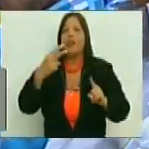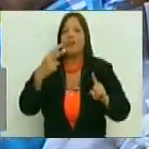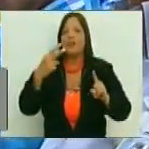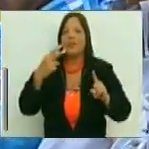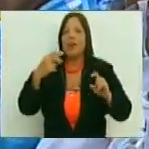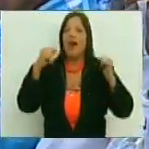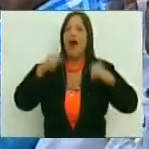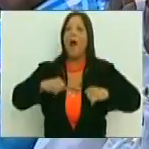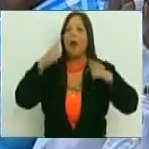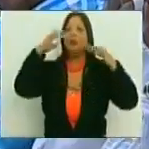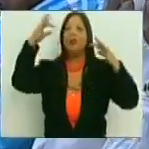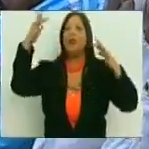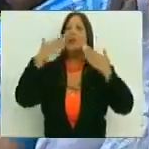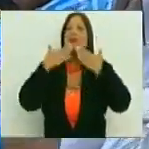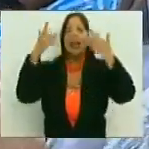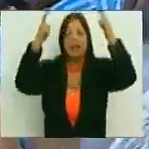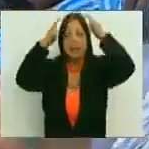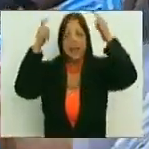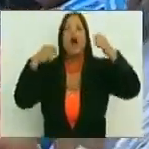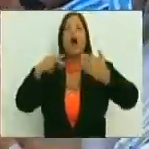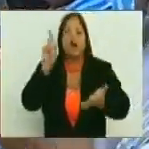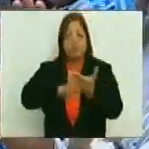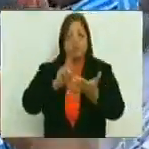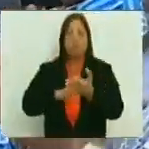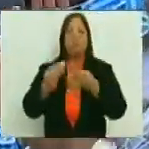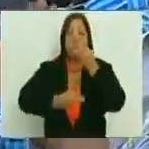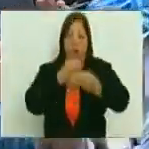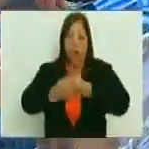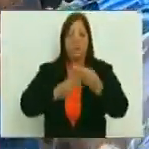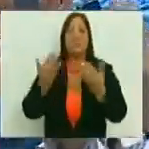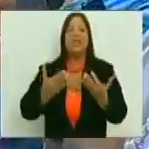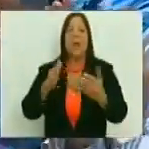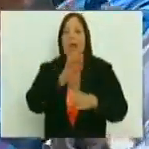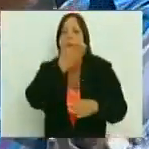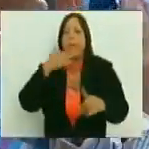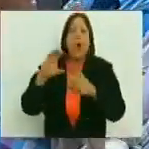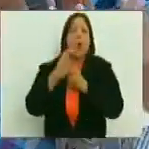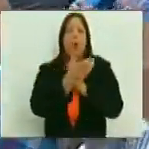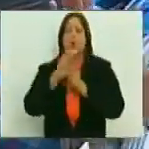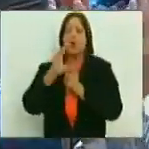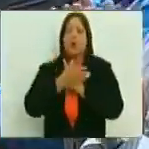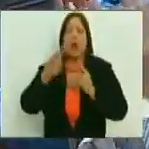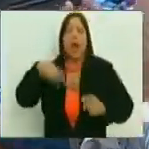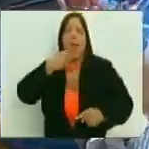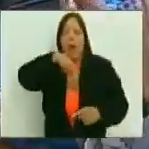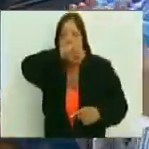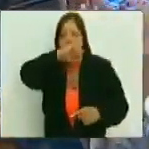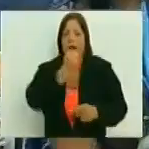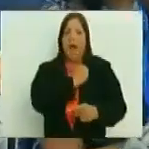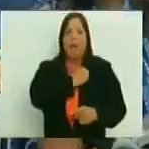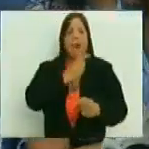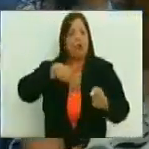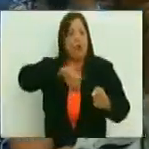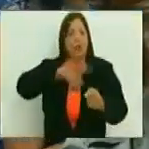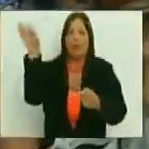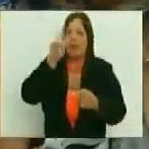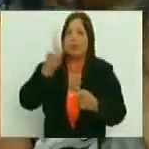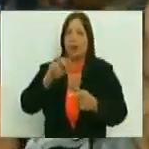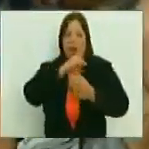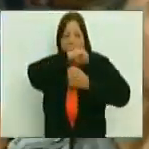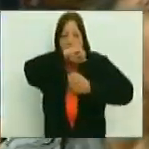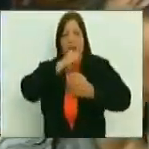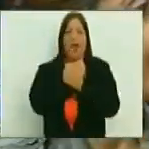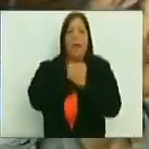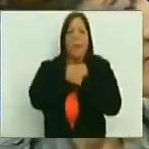y que lo soñamos gracias a Chávez y lo cumplimos, lo materializamos. La mejor cultura de todas fue el amor a lo nuestro, fue el amor a la patria, el amor a